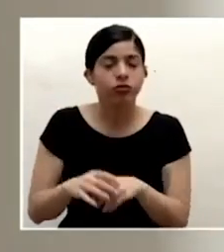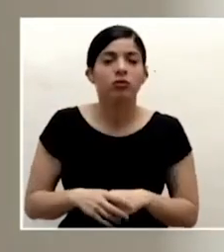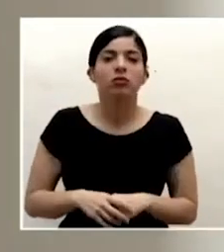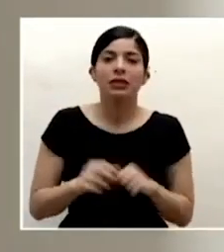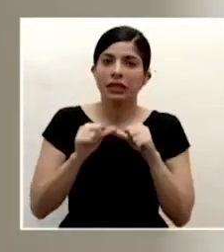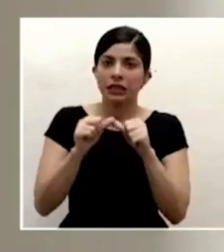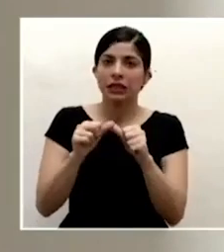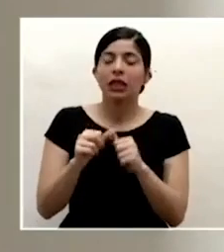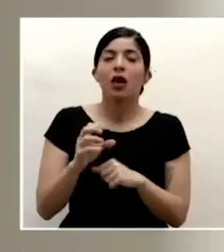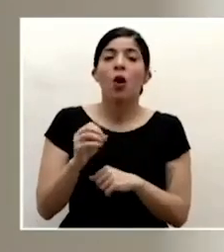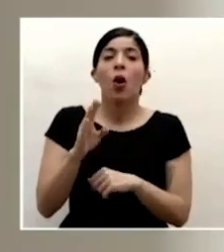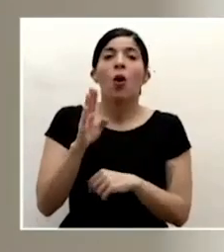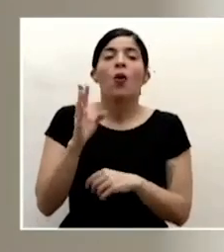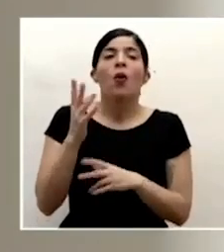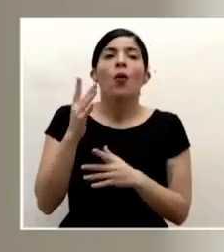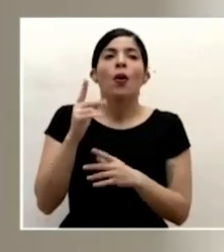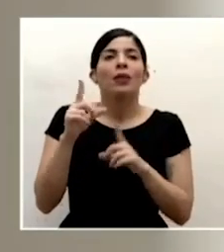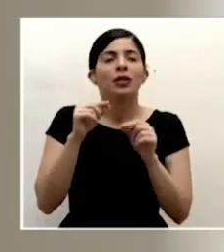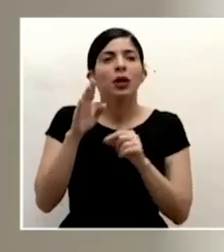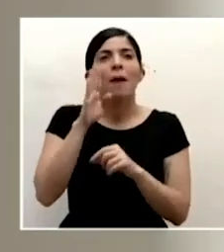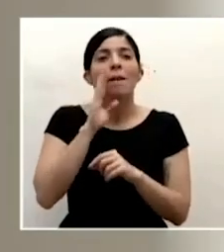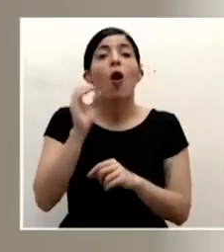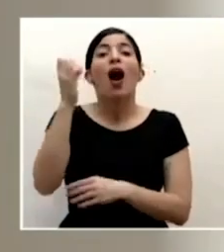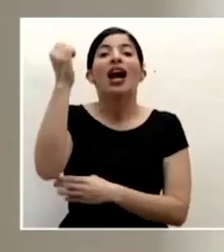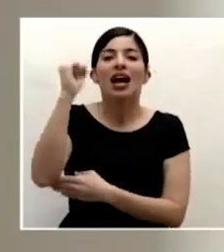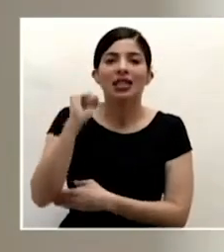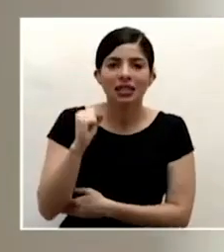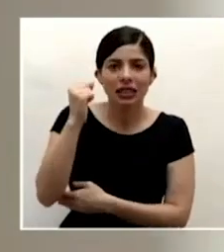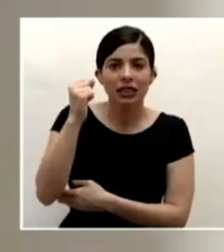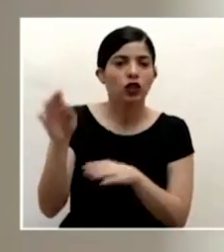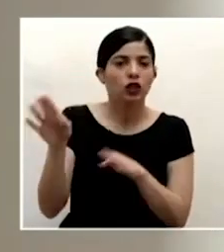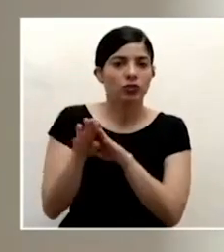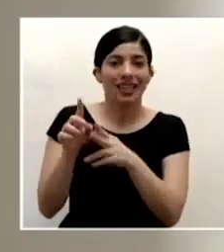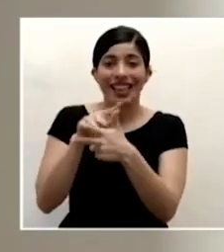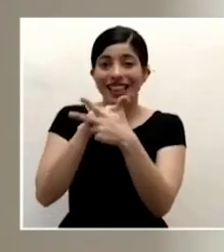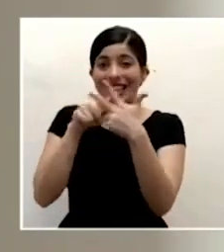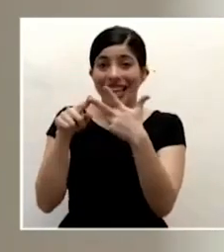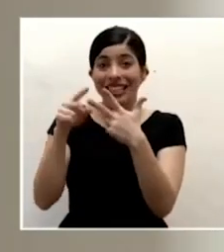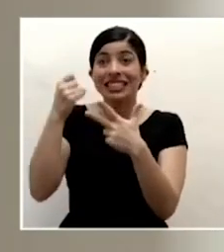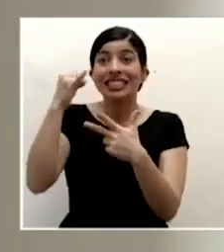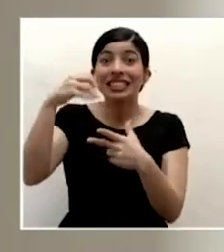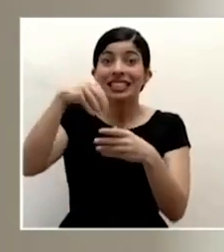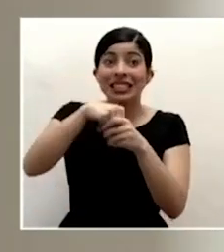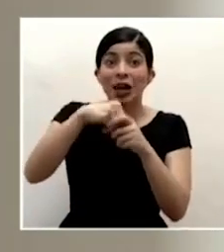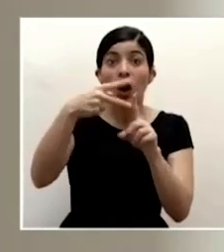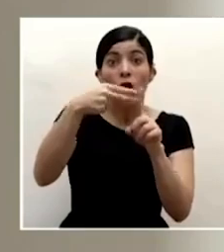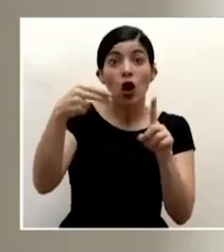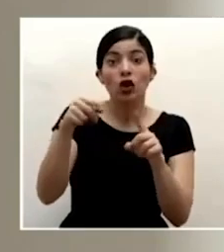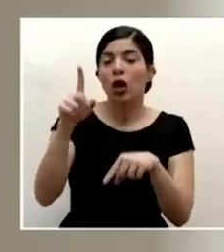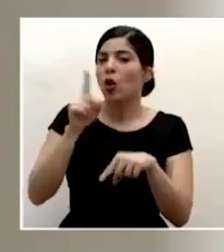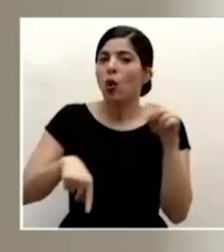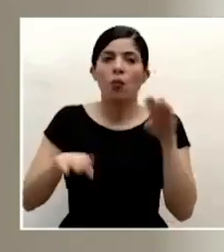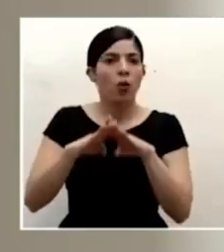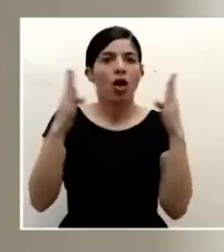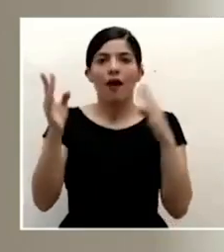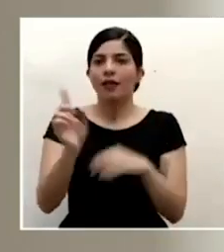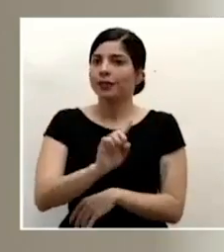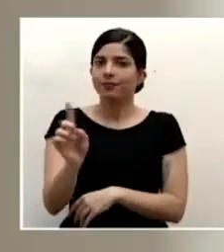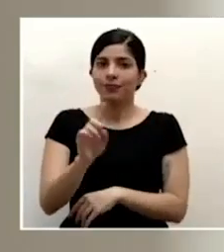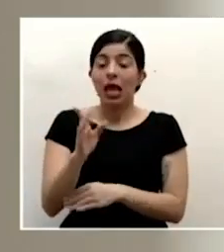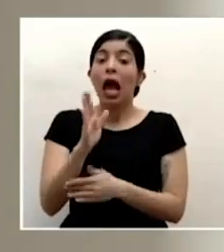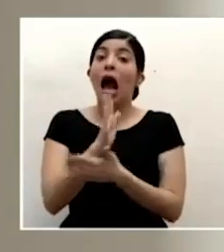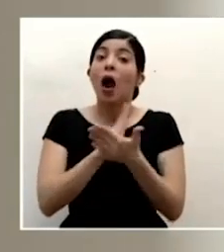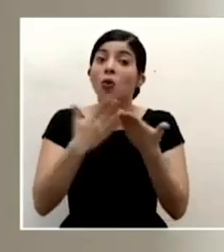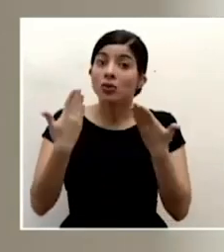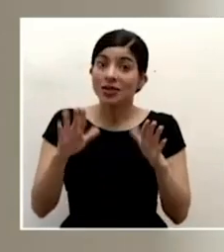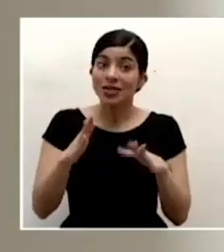discotecas o casinos también esos tres que estén dentro de un hotel no pueden estar abiertos a pesar de que ya se les permitirá a partir del 16